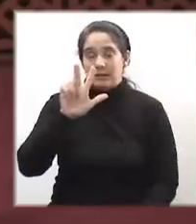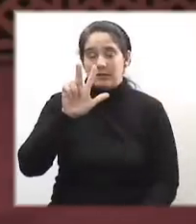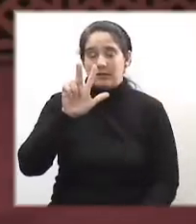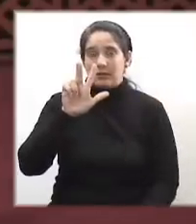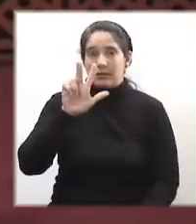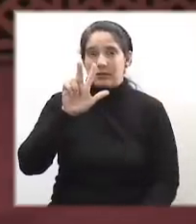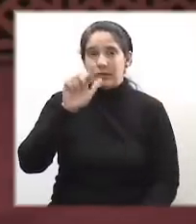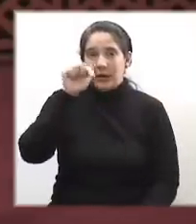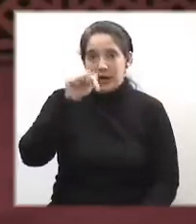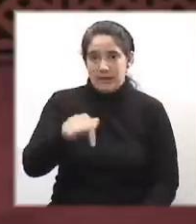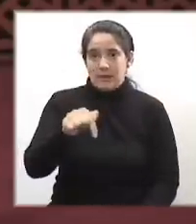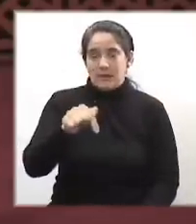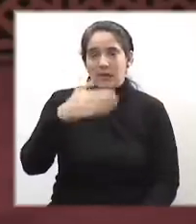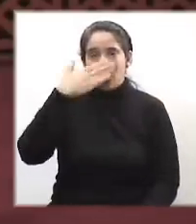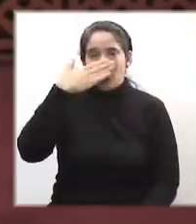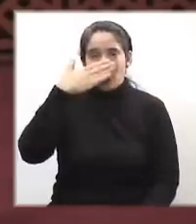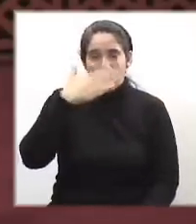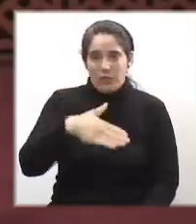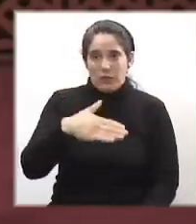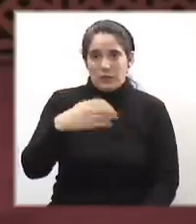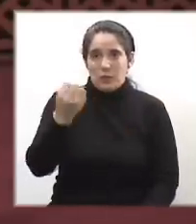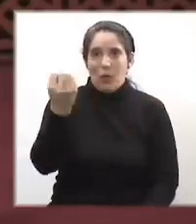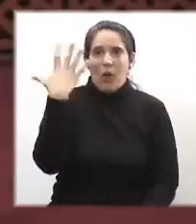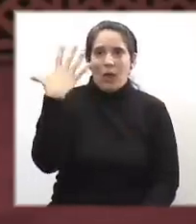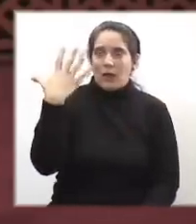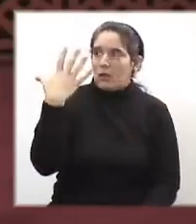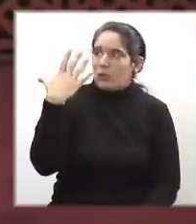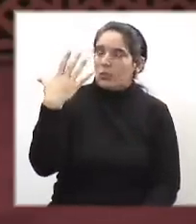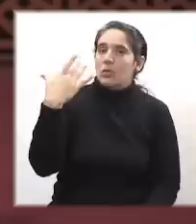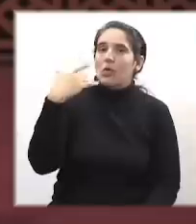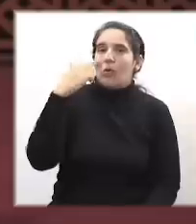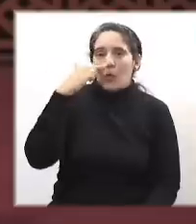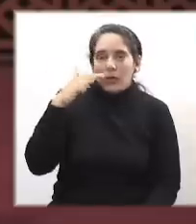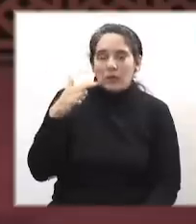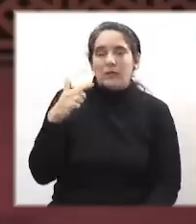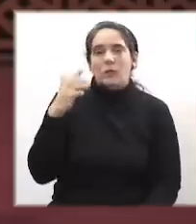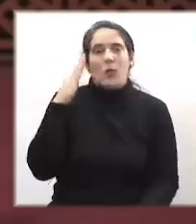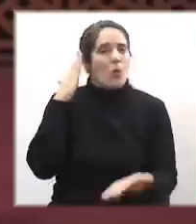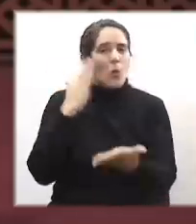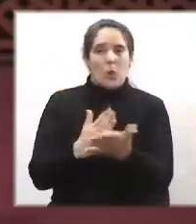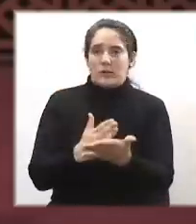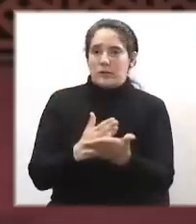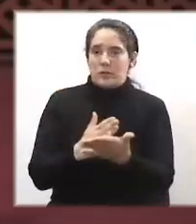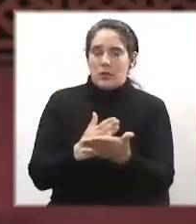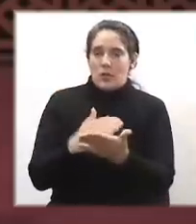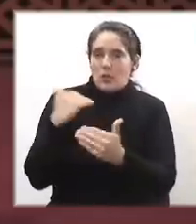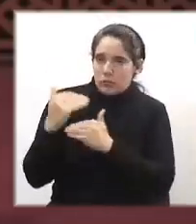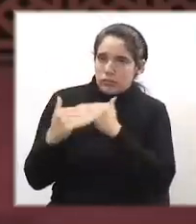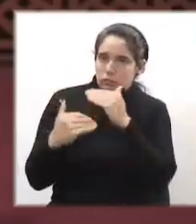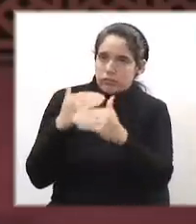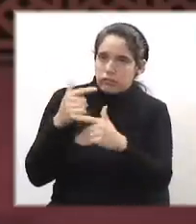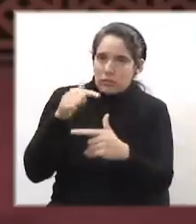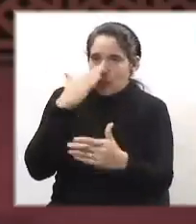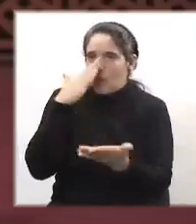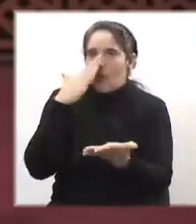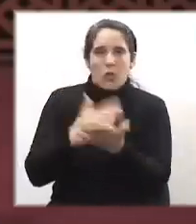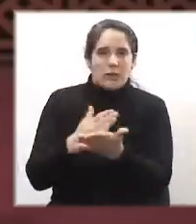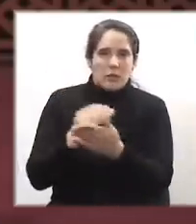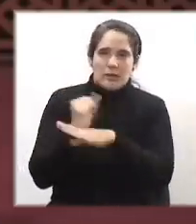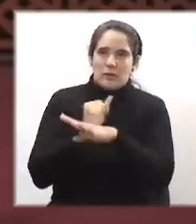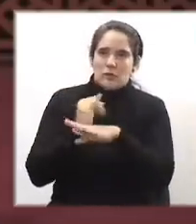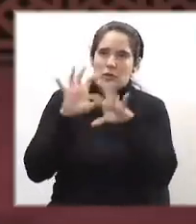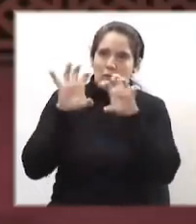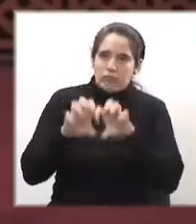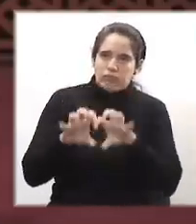fue el último acto de una sucesión de hechos que fueron llevando a la caída de las instituciones.